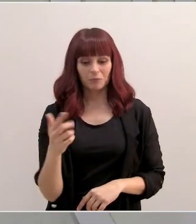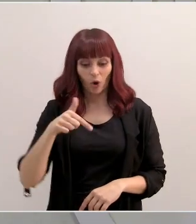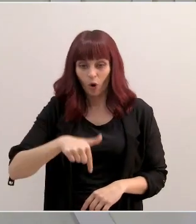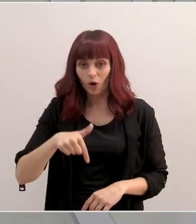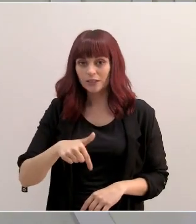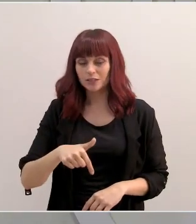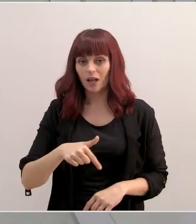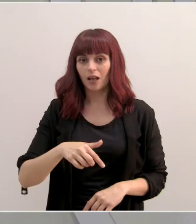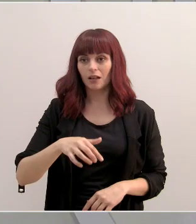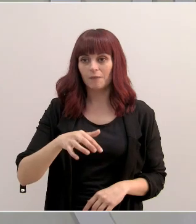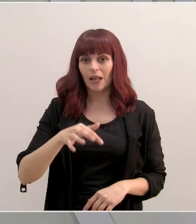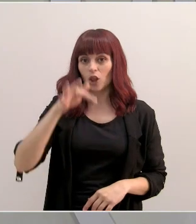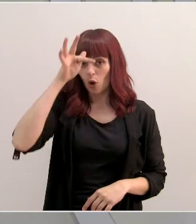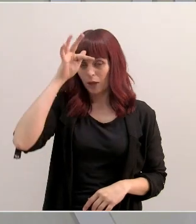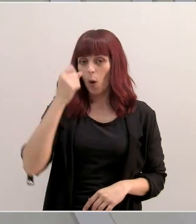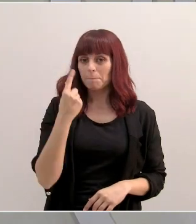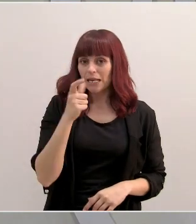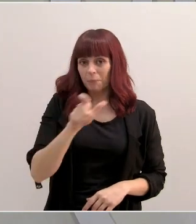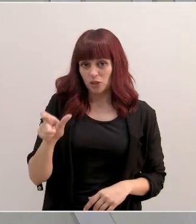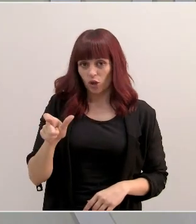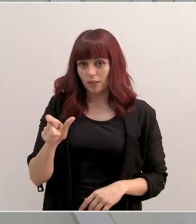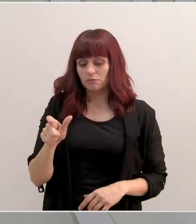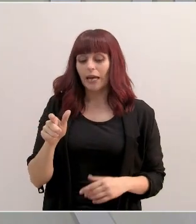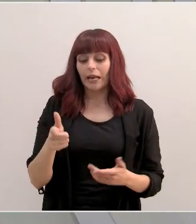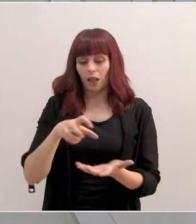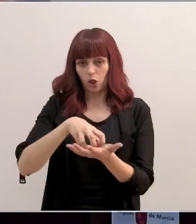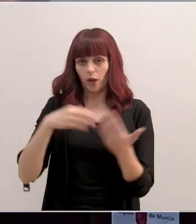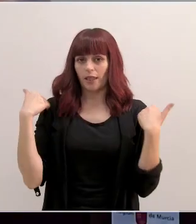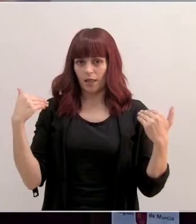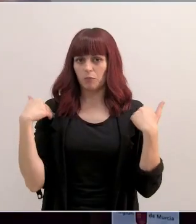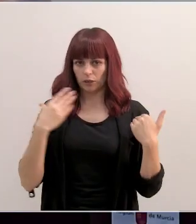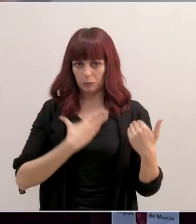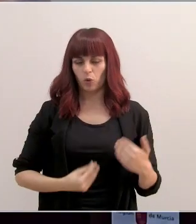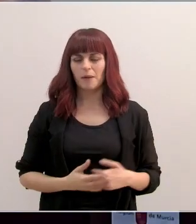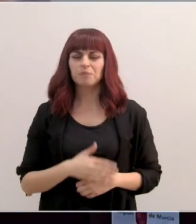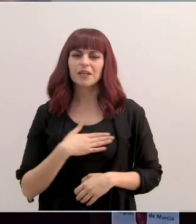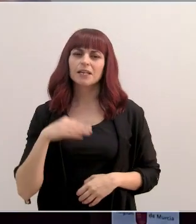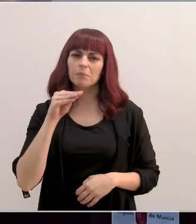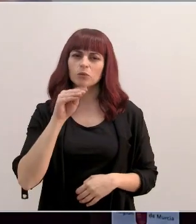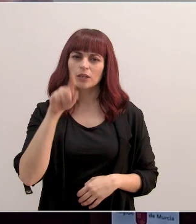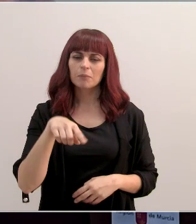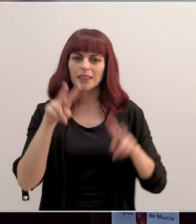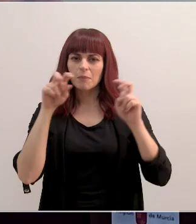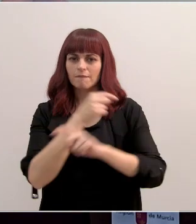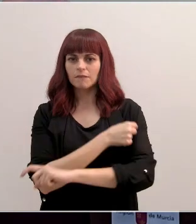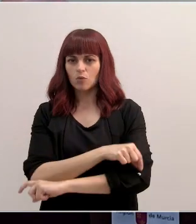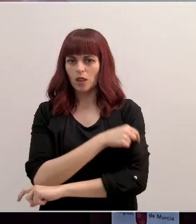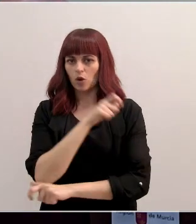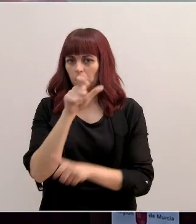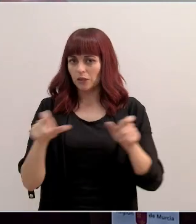de hoy, domingo, mil personas en el pabellón de deportes. También quería preguntarle por la vacunación de las personas